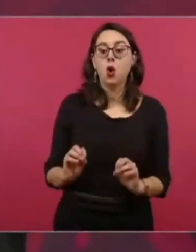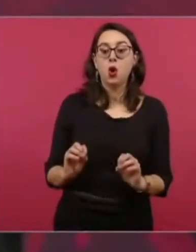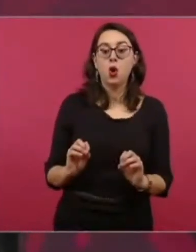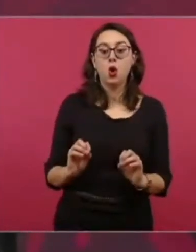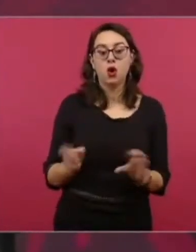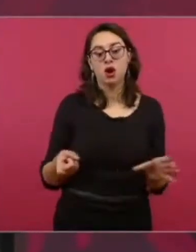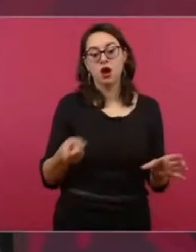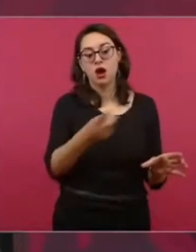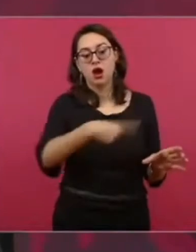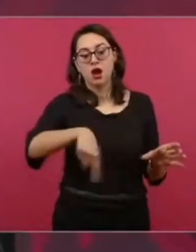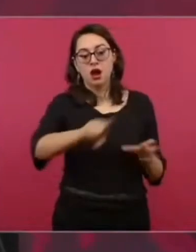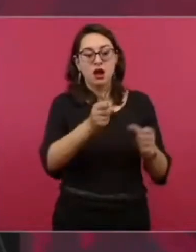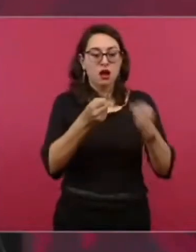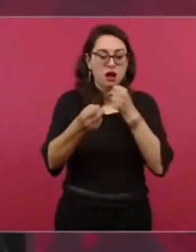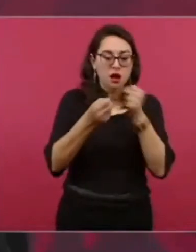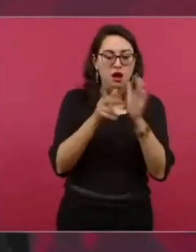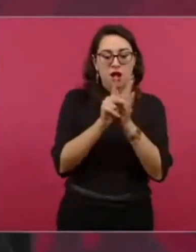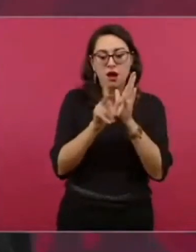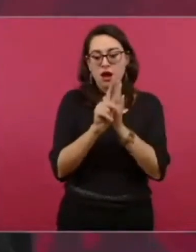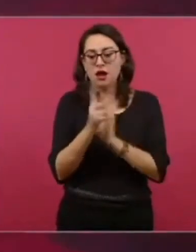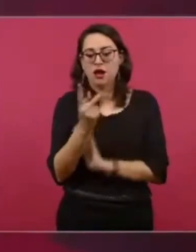la libertad de expresión.